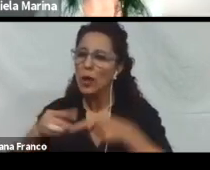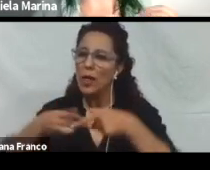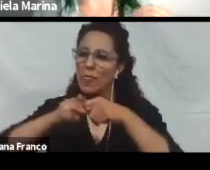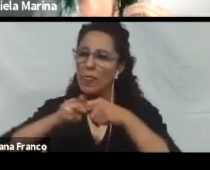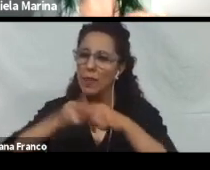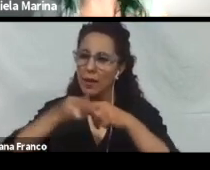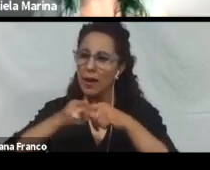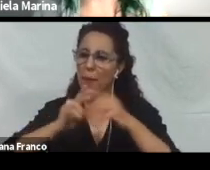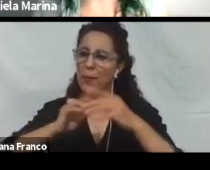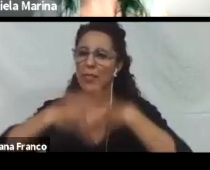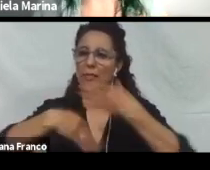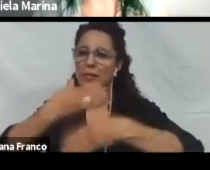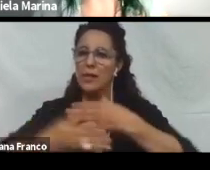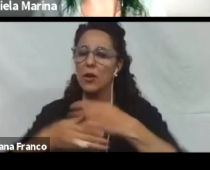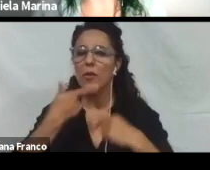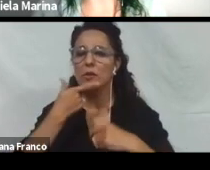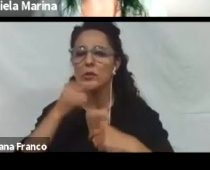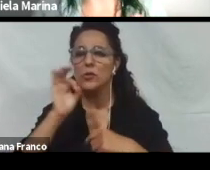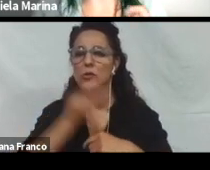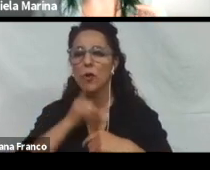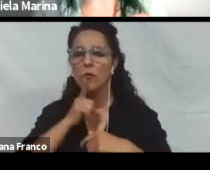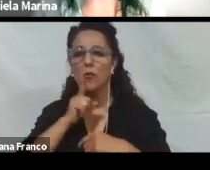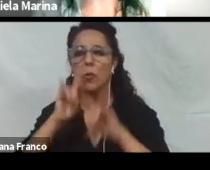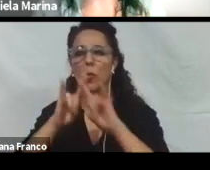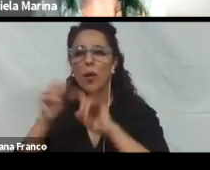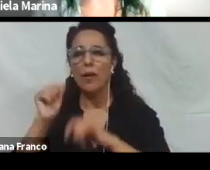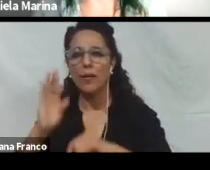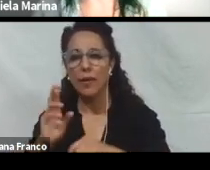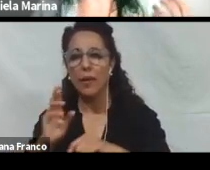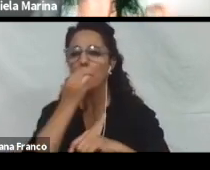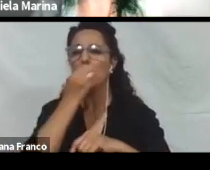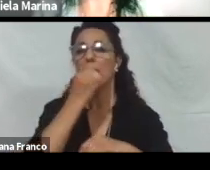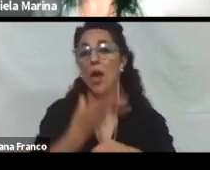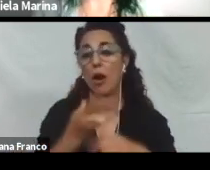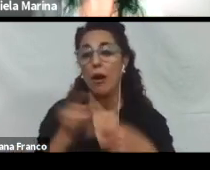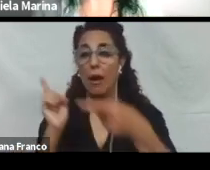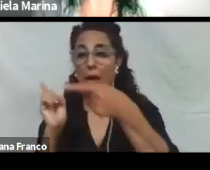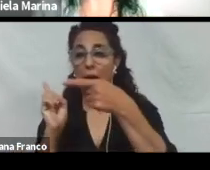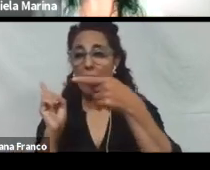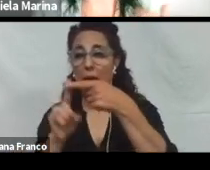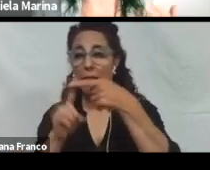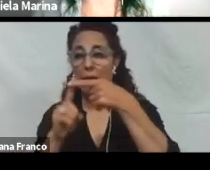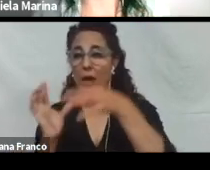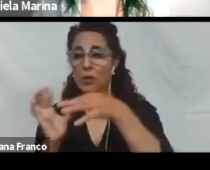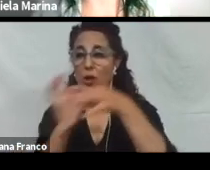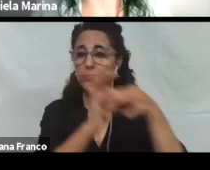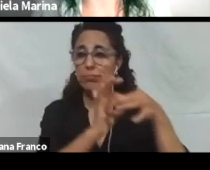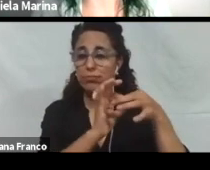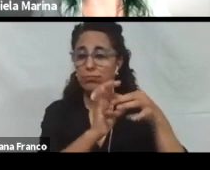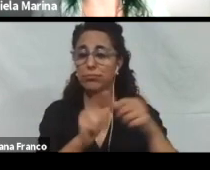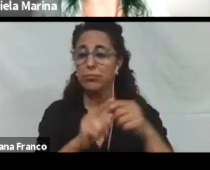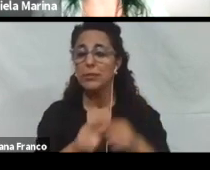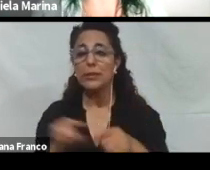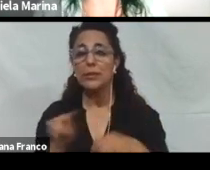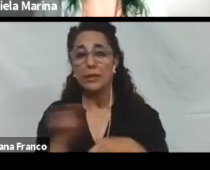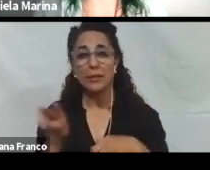que ayuda a mejorar la interacción entre esa aplicación educativa y las tecnologías asistivas